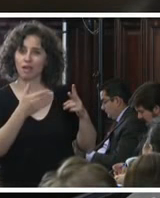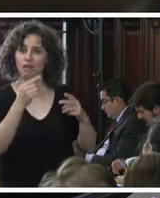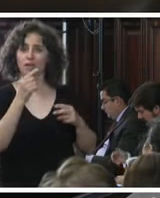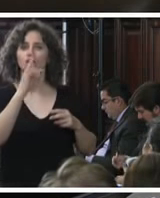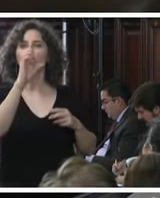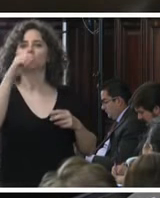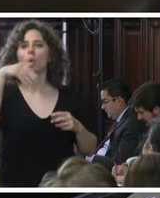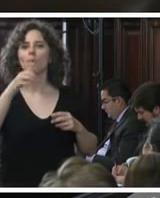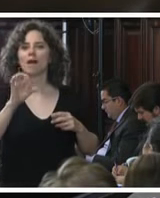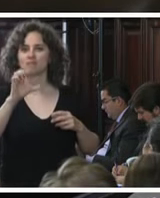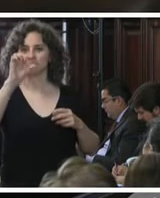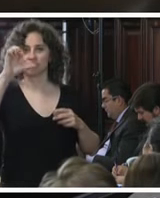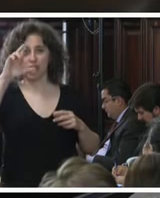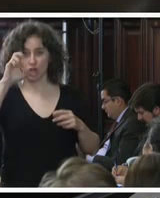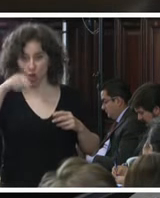Tomás Cerón